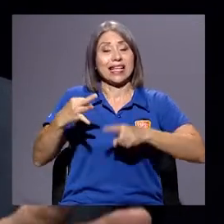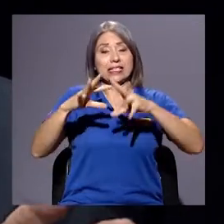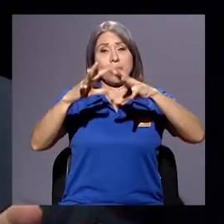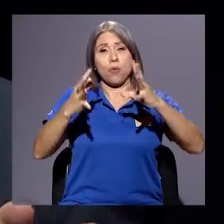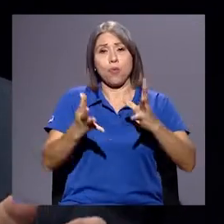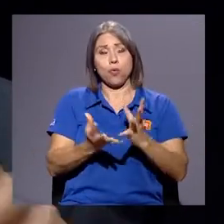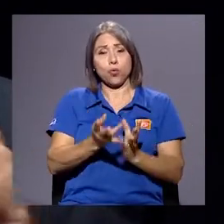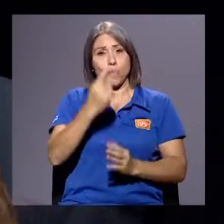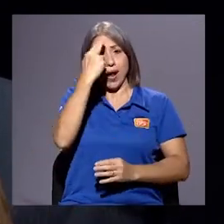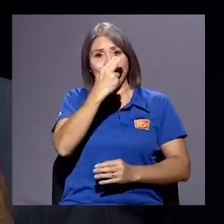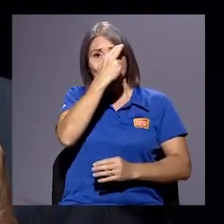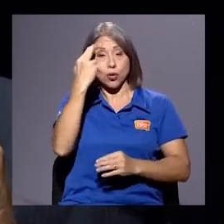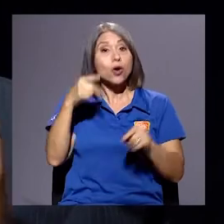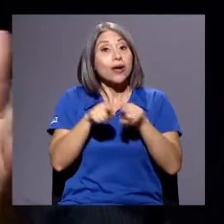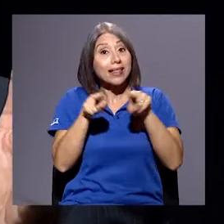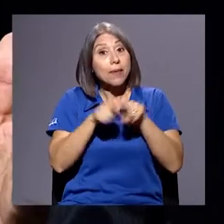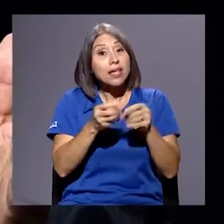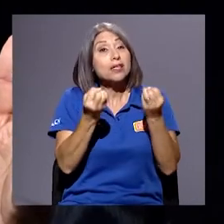muy complejo,